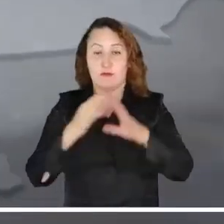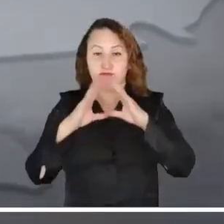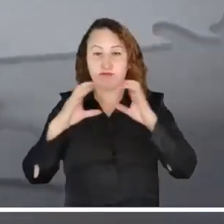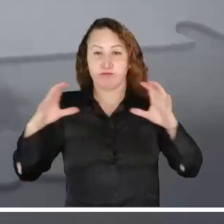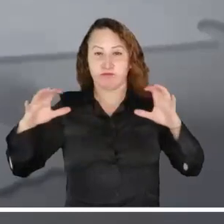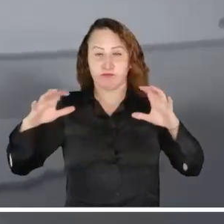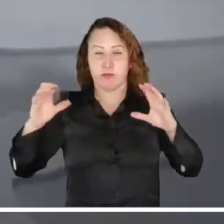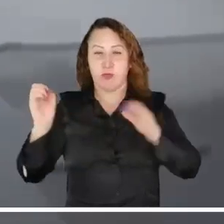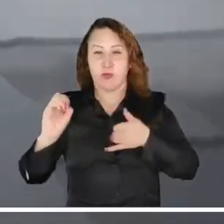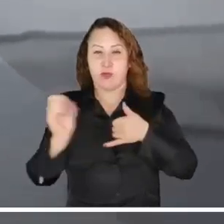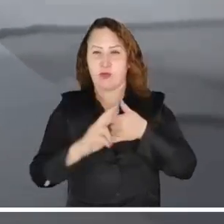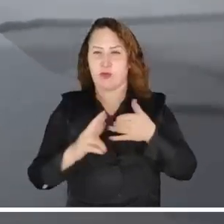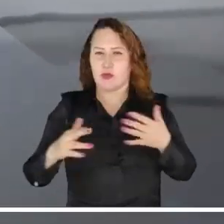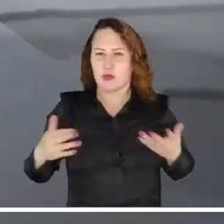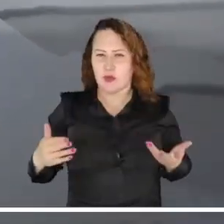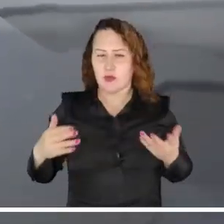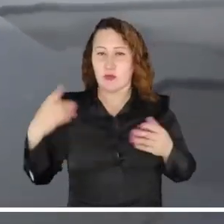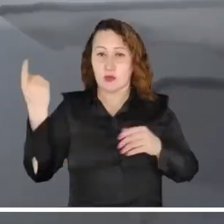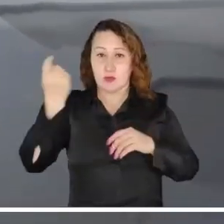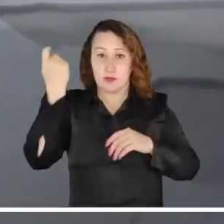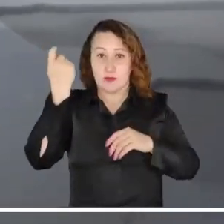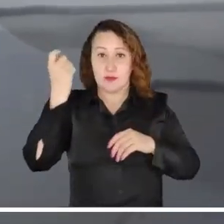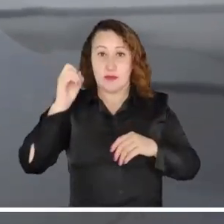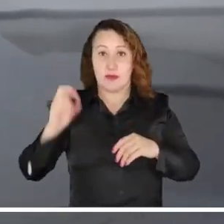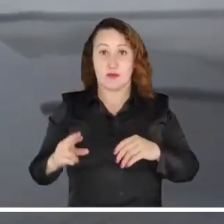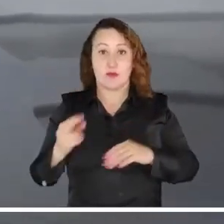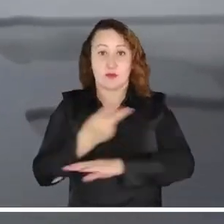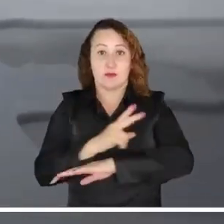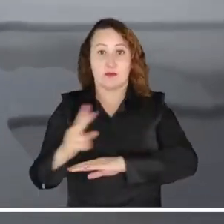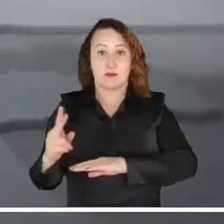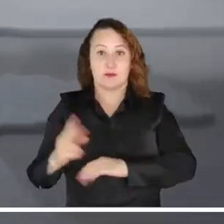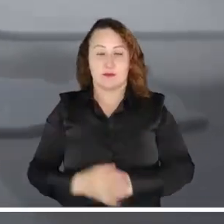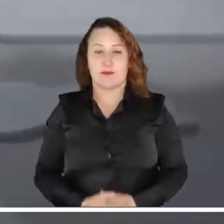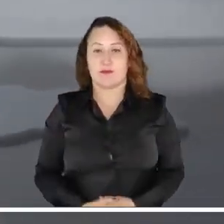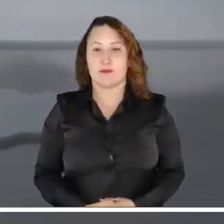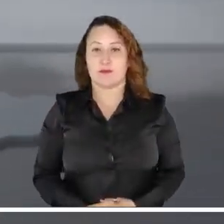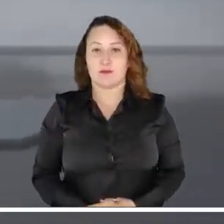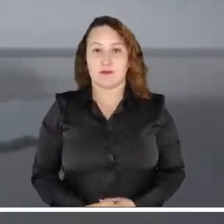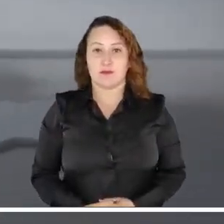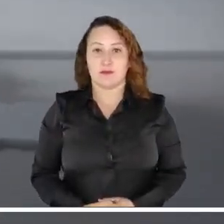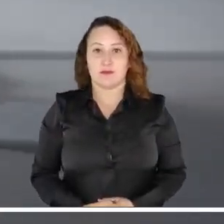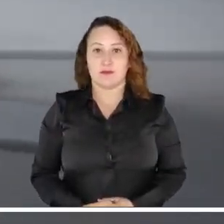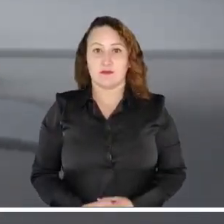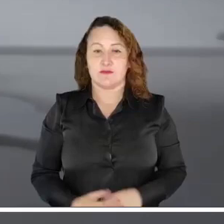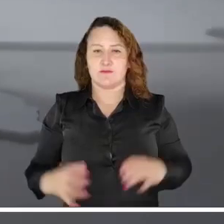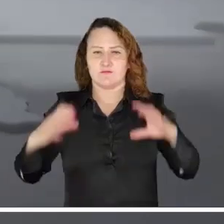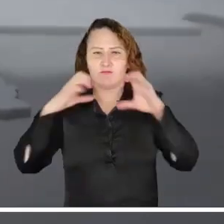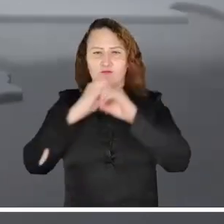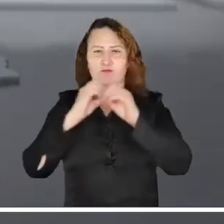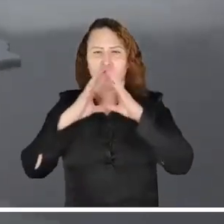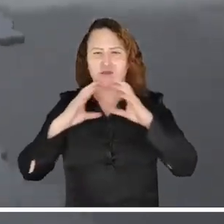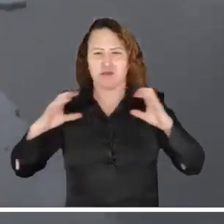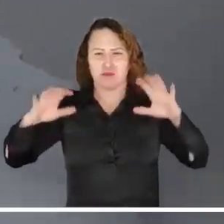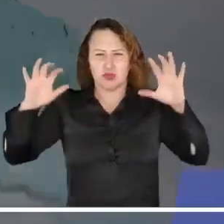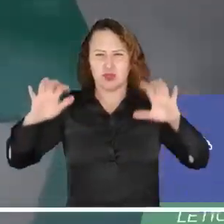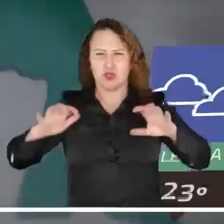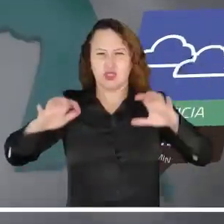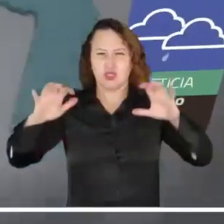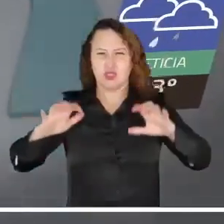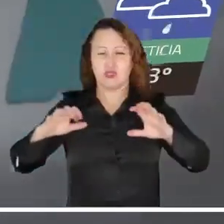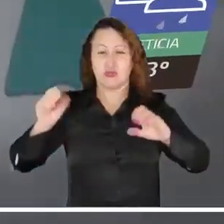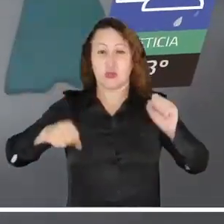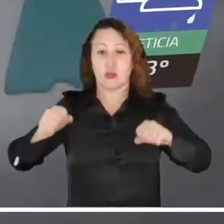La mayor nubosidad de la orinoquía se concentraría en el Meta y en el sur de Bichada. Una noche nublada,